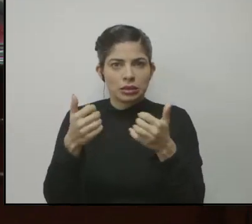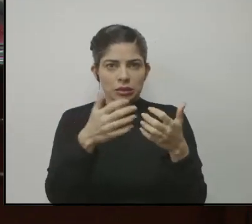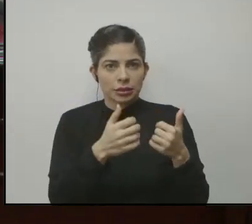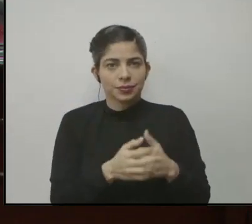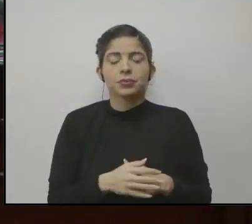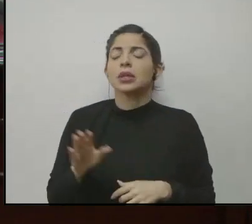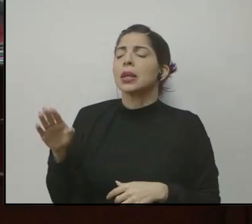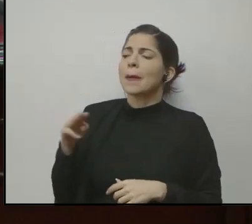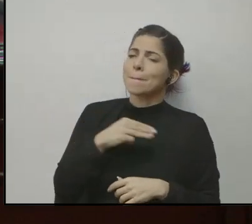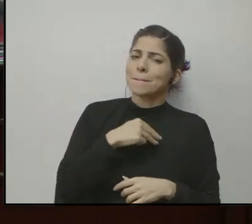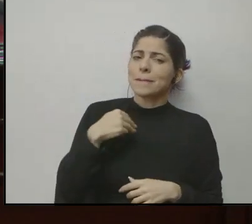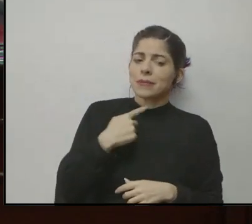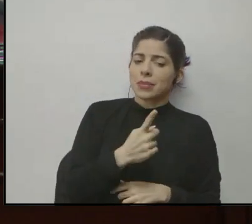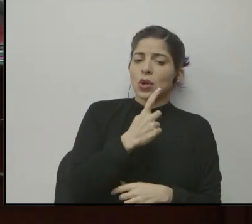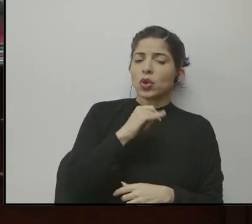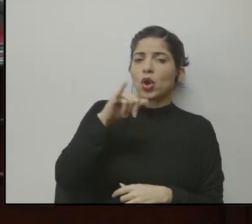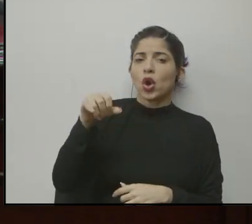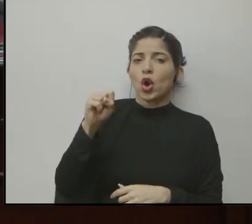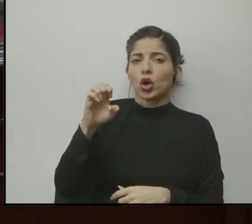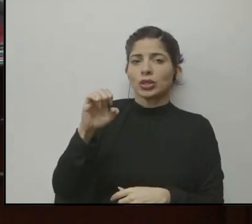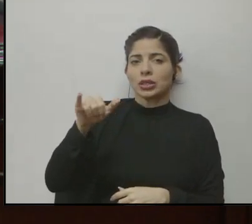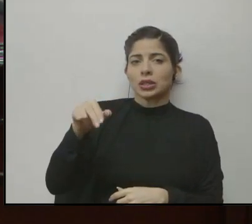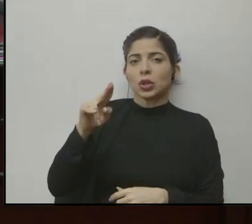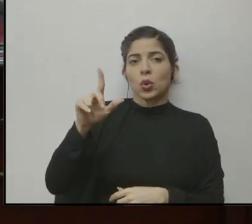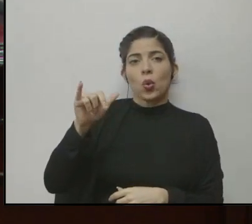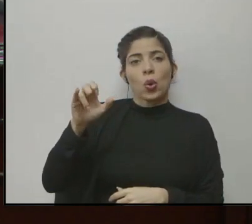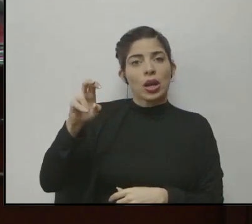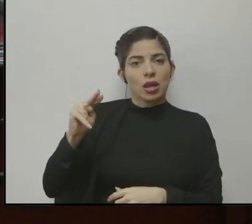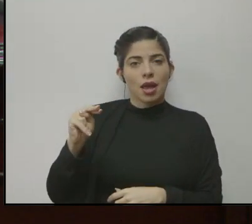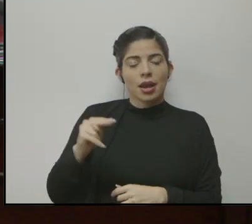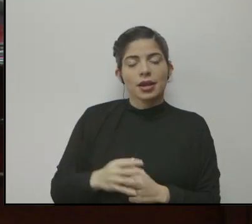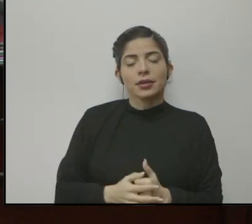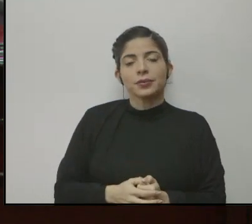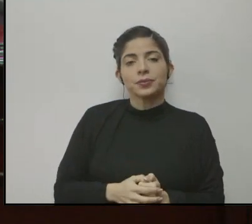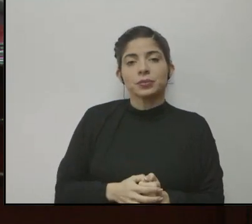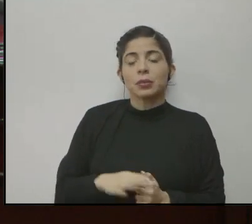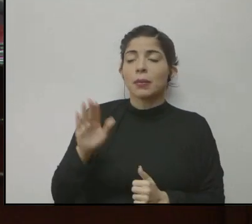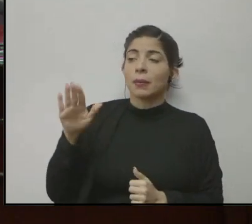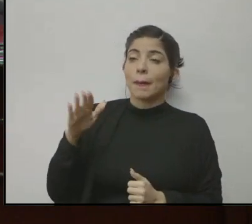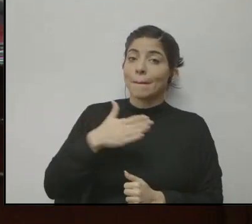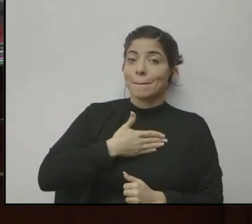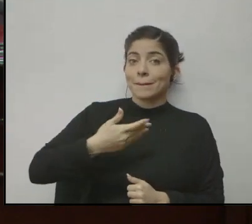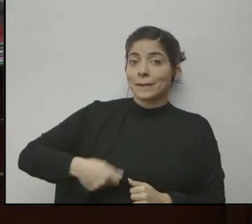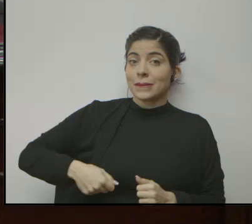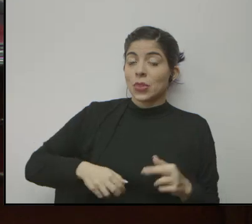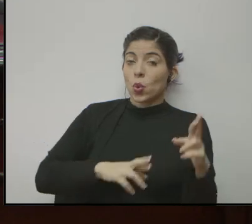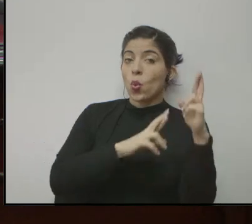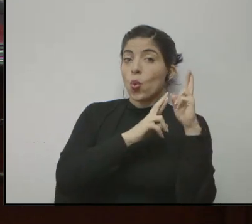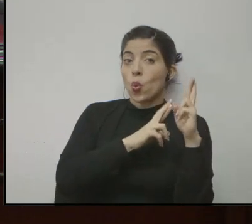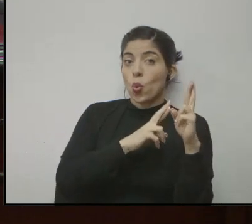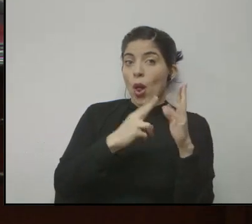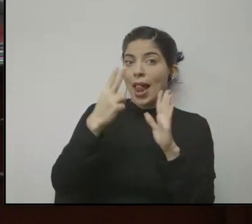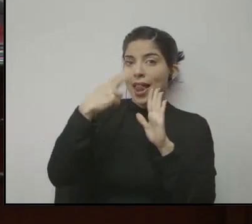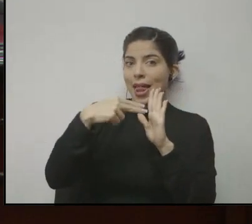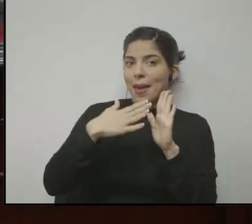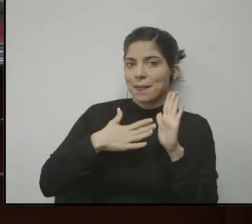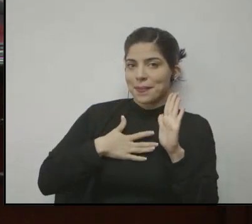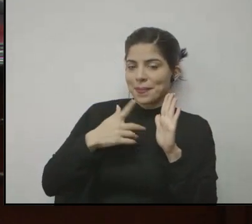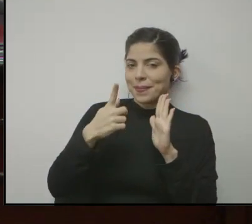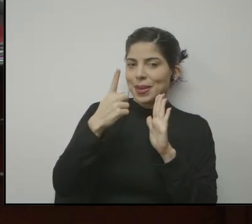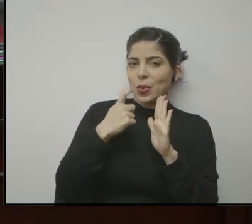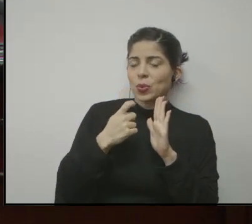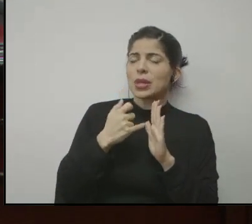Ministra, consulta José Julián. Señor Presidente, ojalá logre leer mi pregunta.